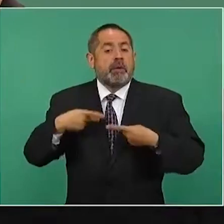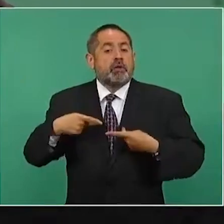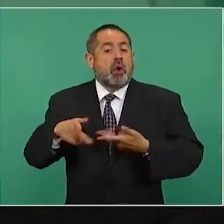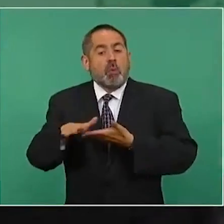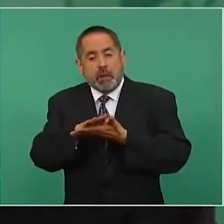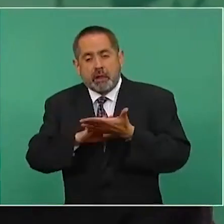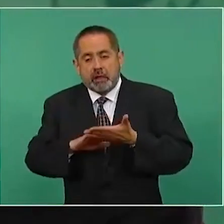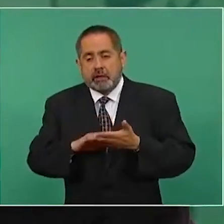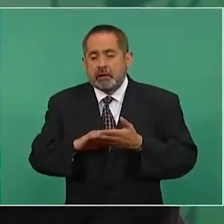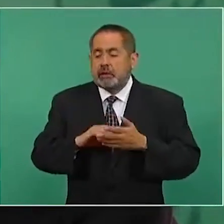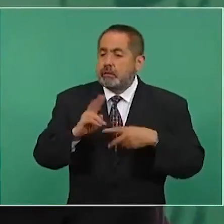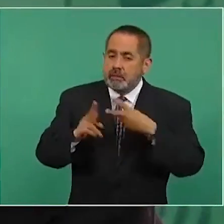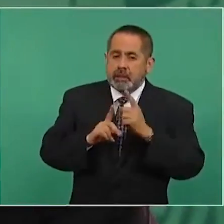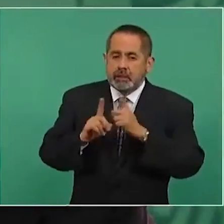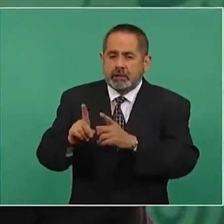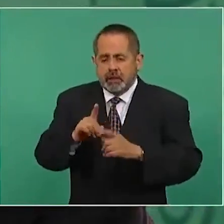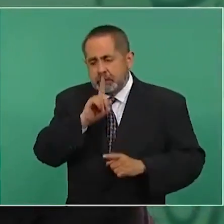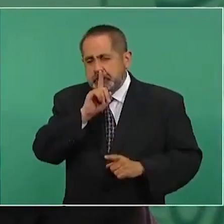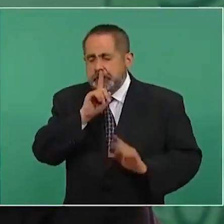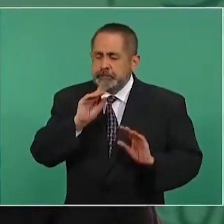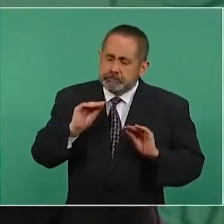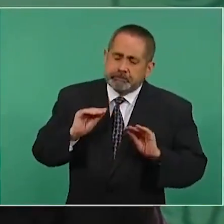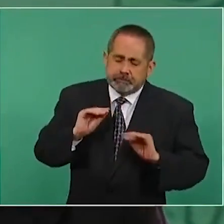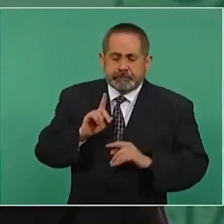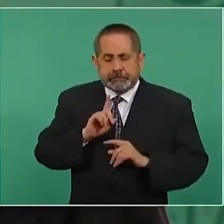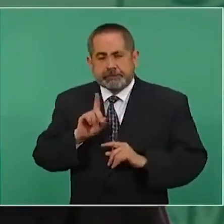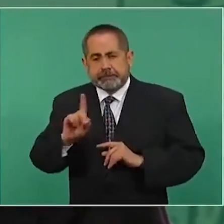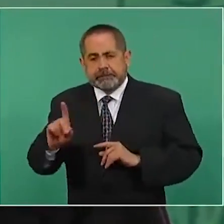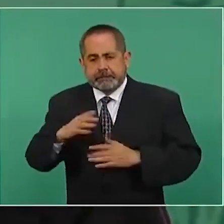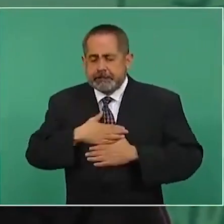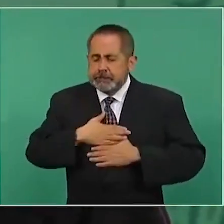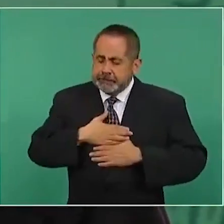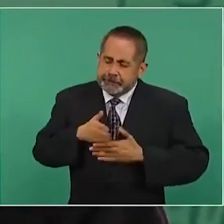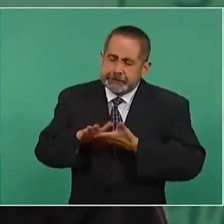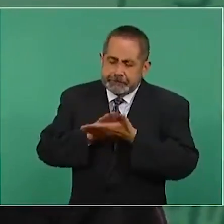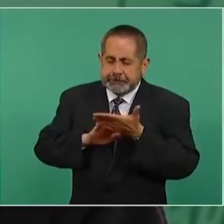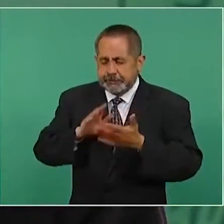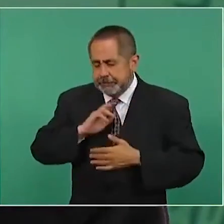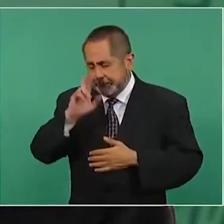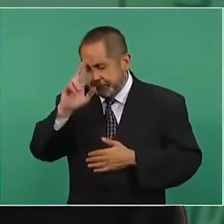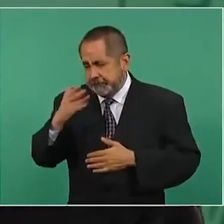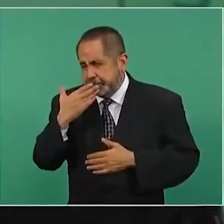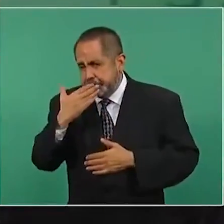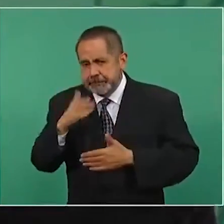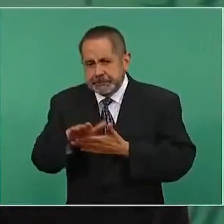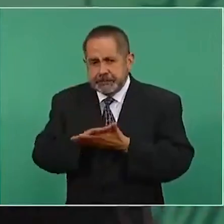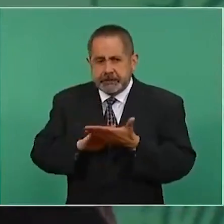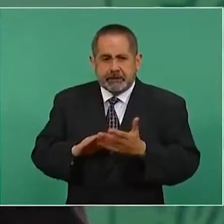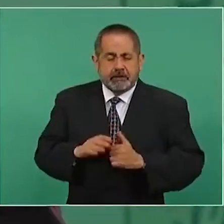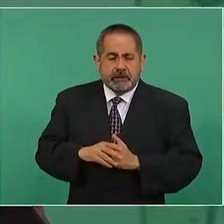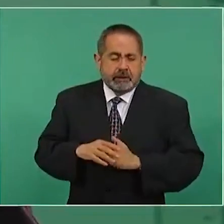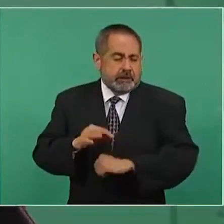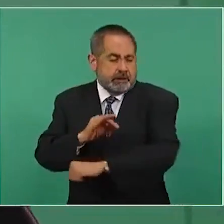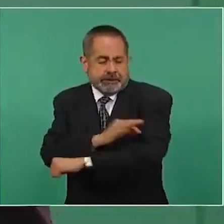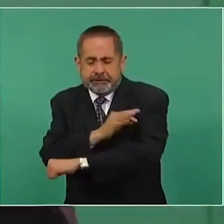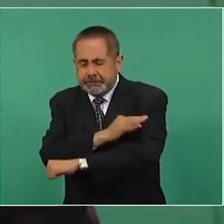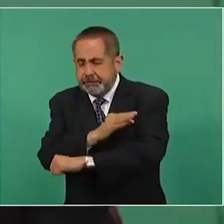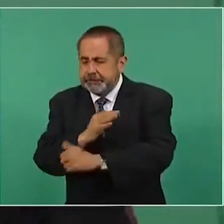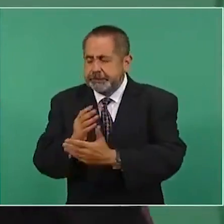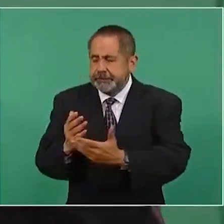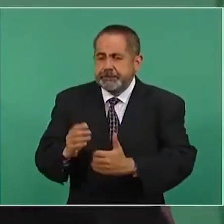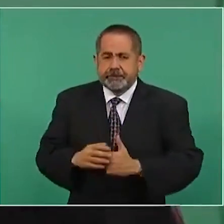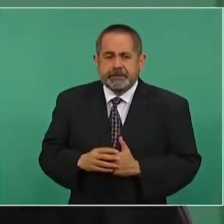va en silencio, con humildad. Lo vacunan, vacunan,